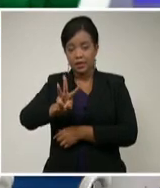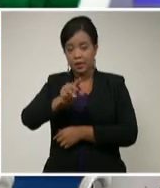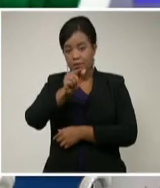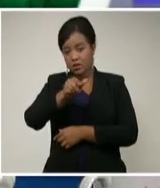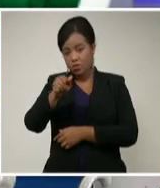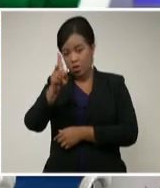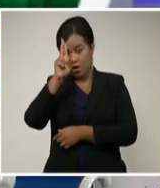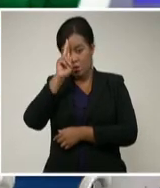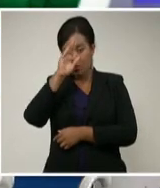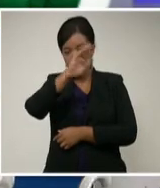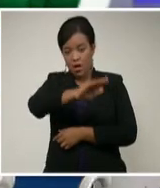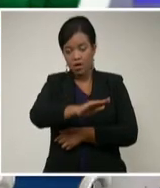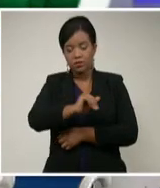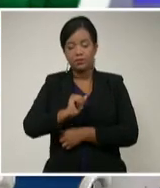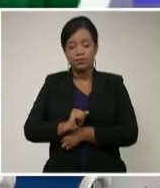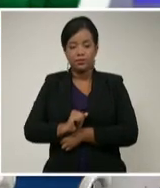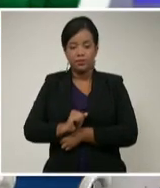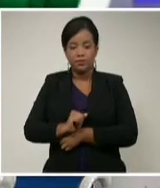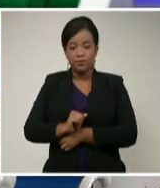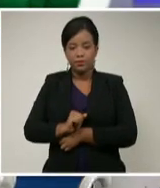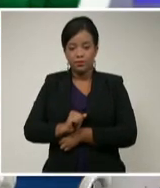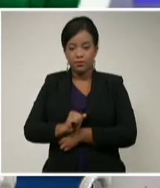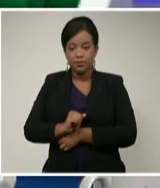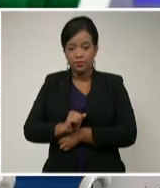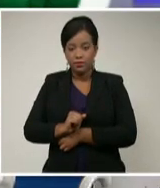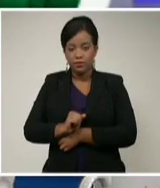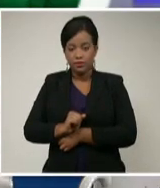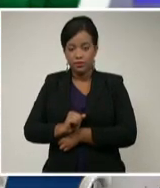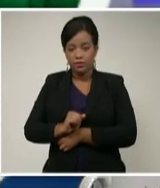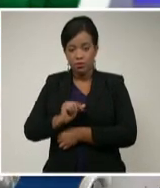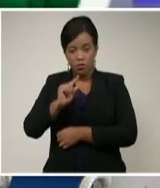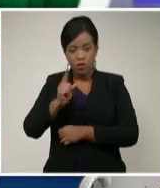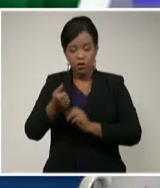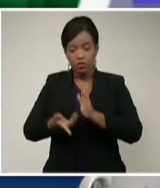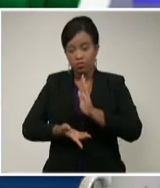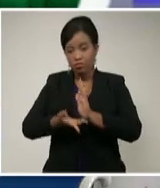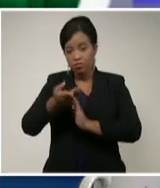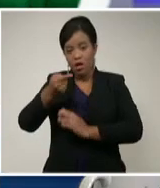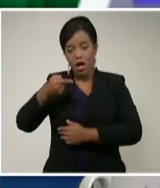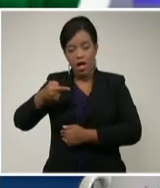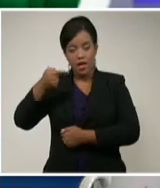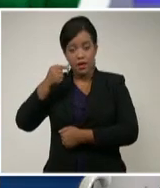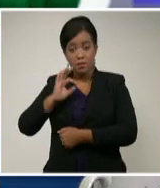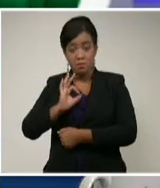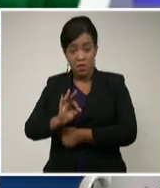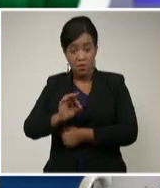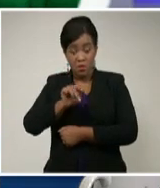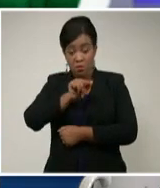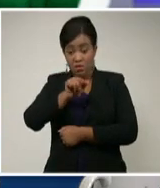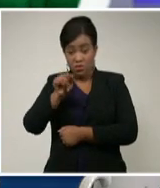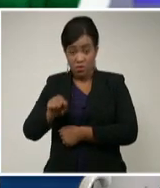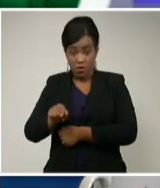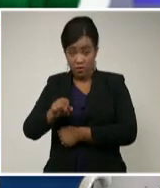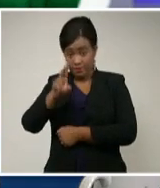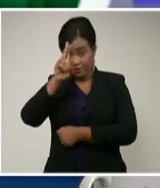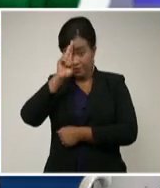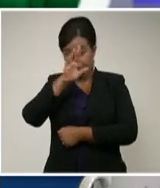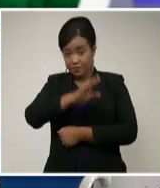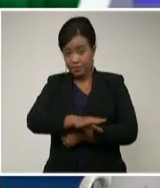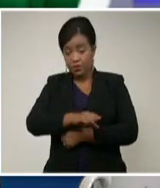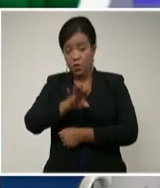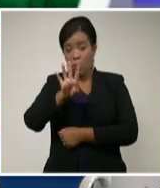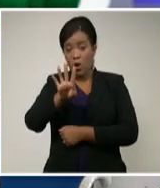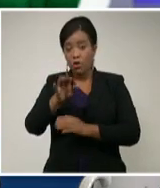cifra superior a la del día de ayer y de estos 23.773, 4